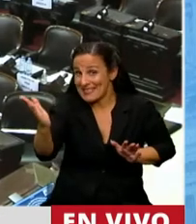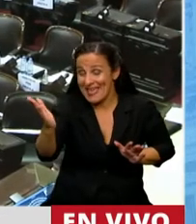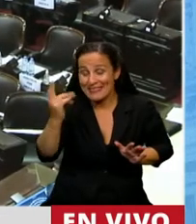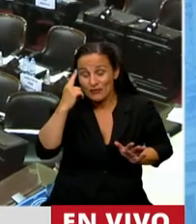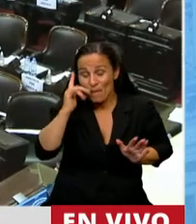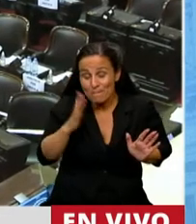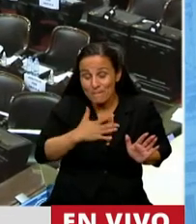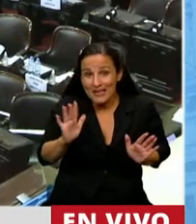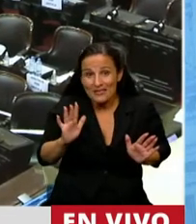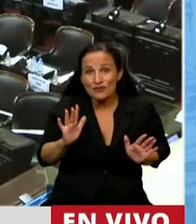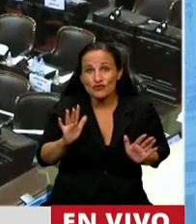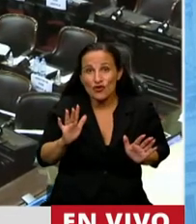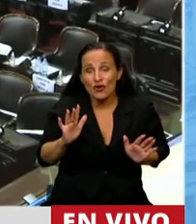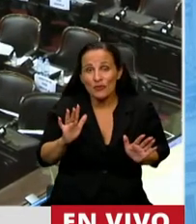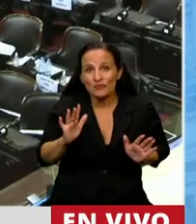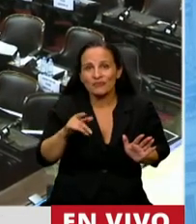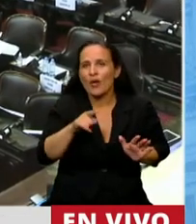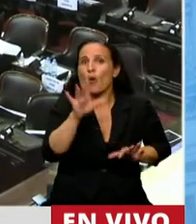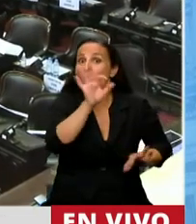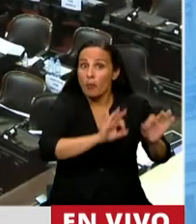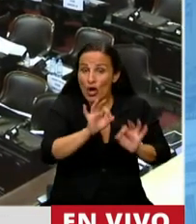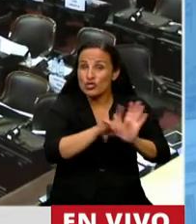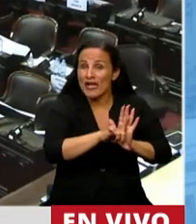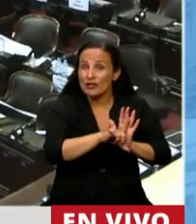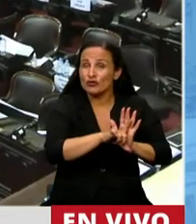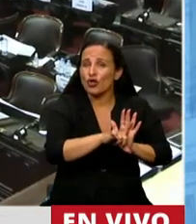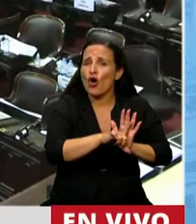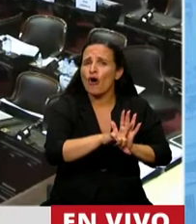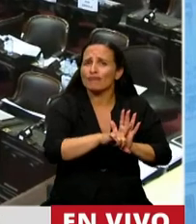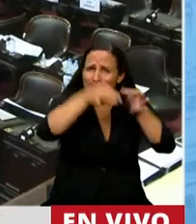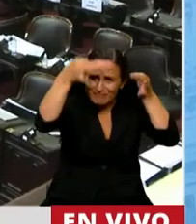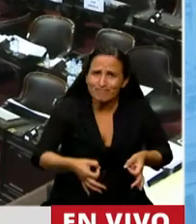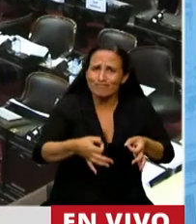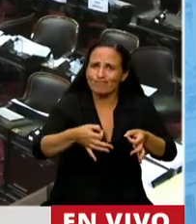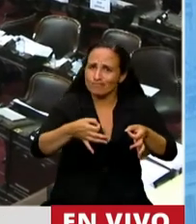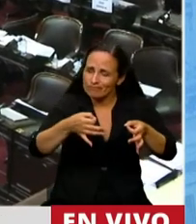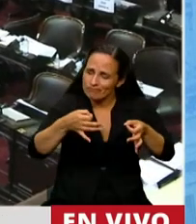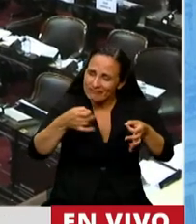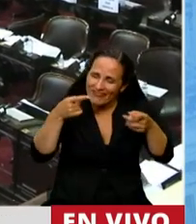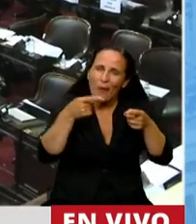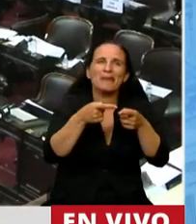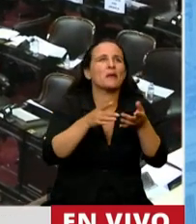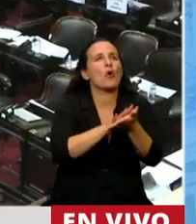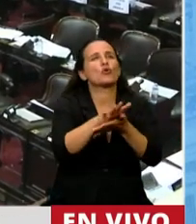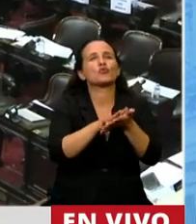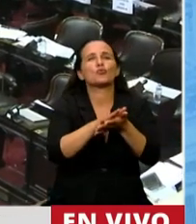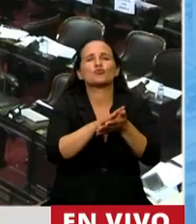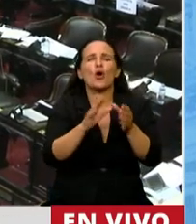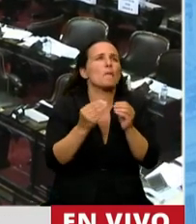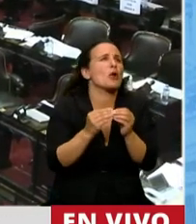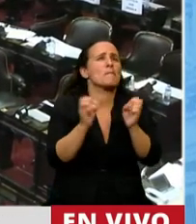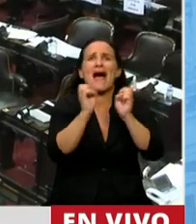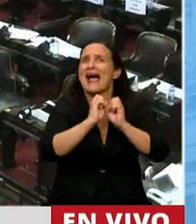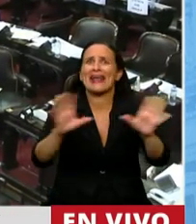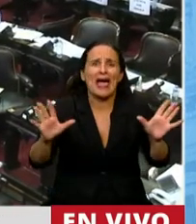frente a un proyecto que no apunta a resolver este grave problema